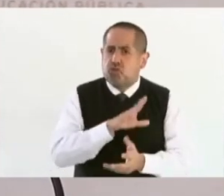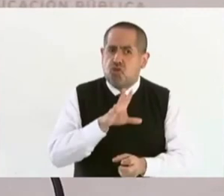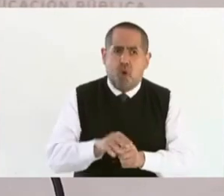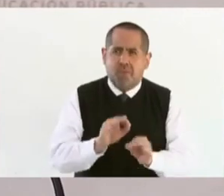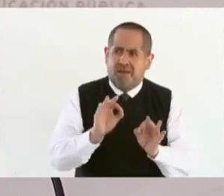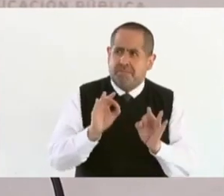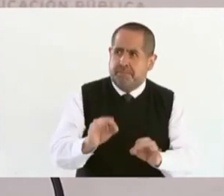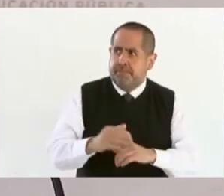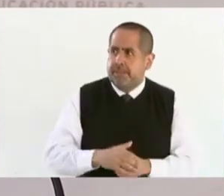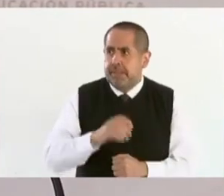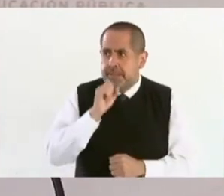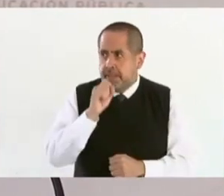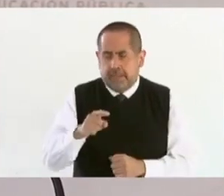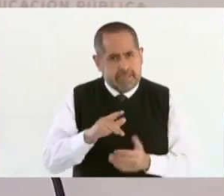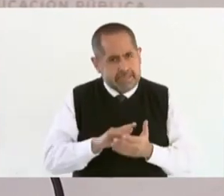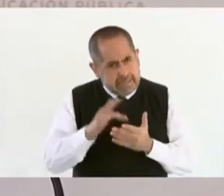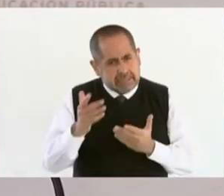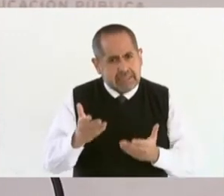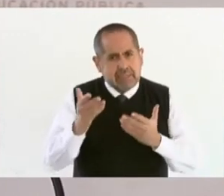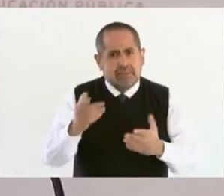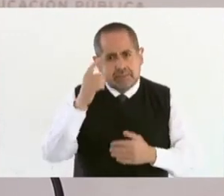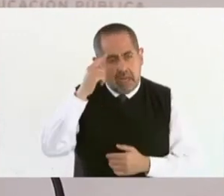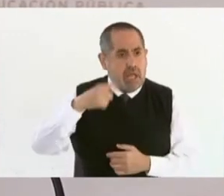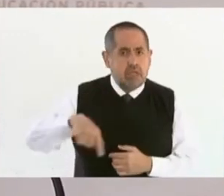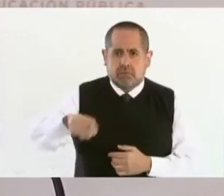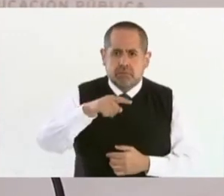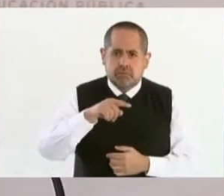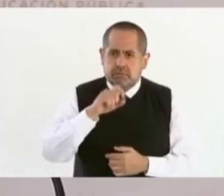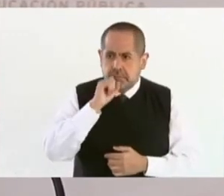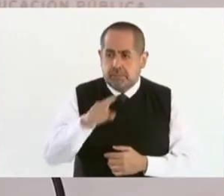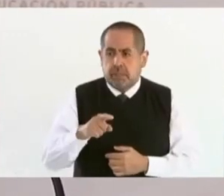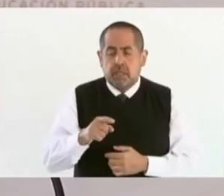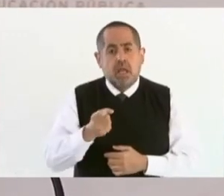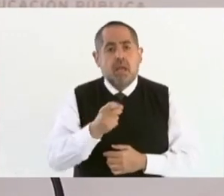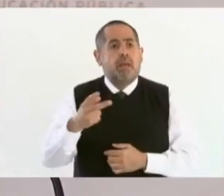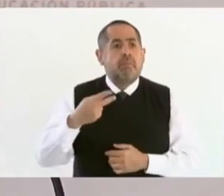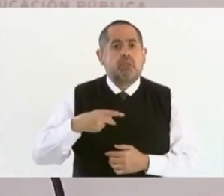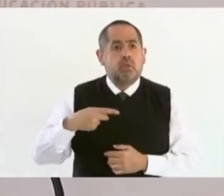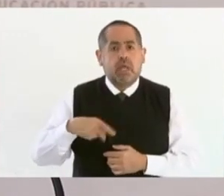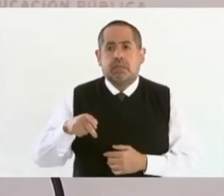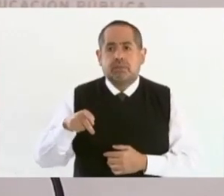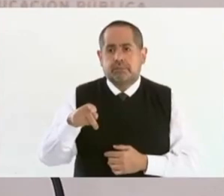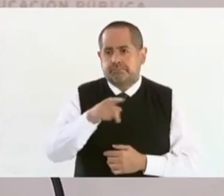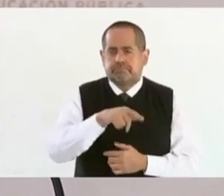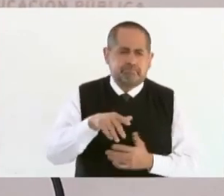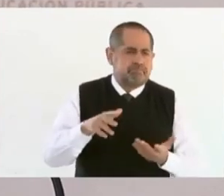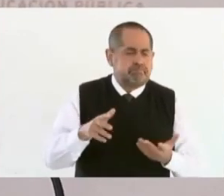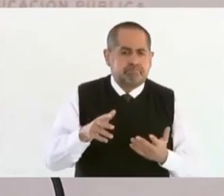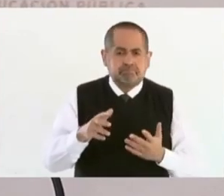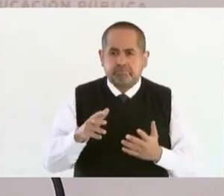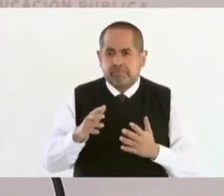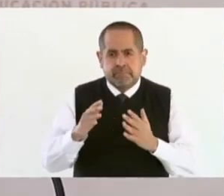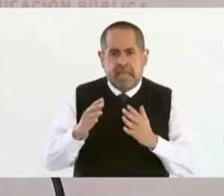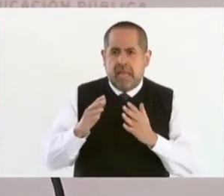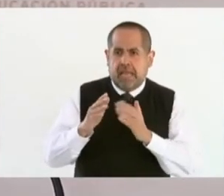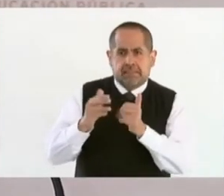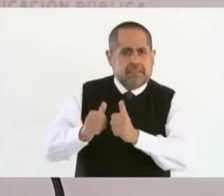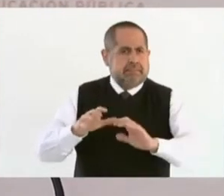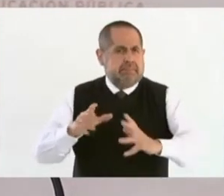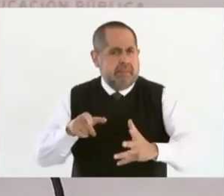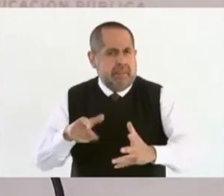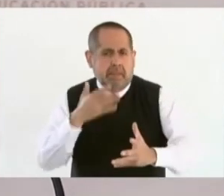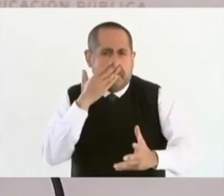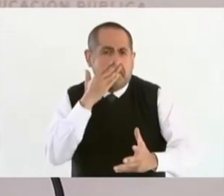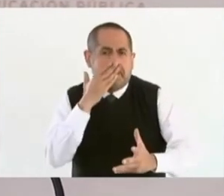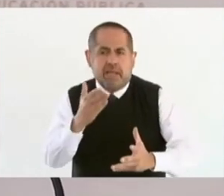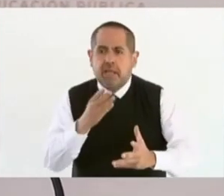pues agradecerles a todos otra vez a los que ya se quedan en su casa esta posibilidad de que